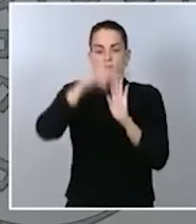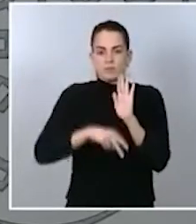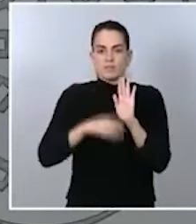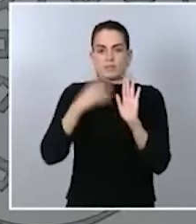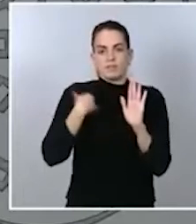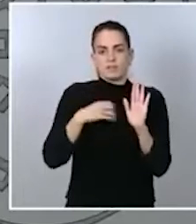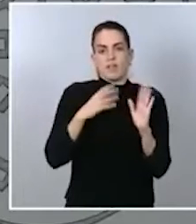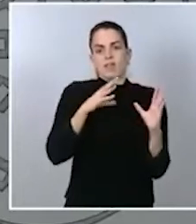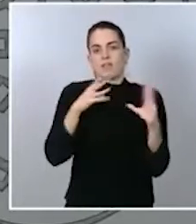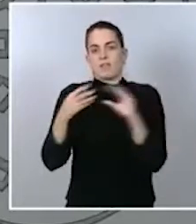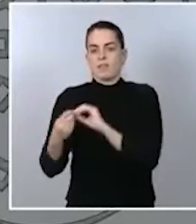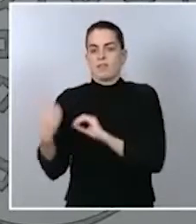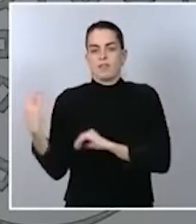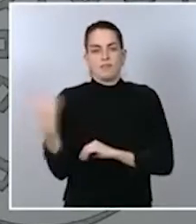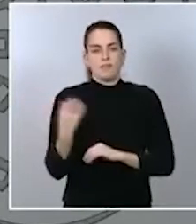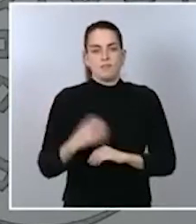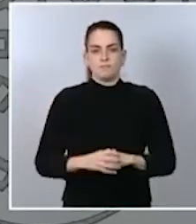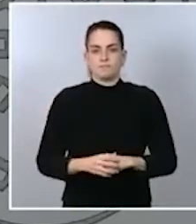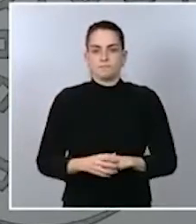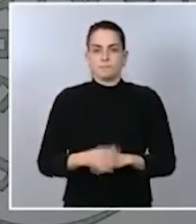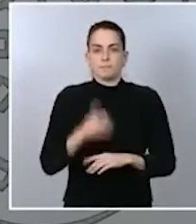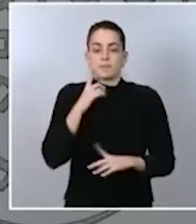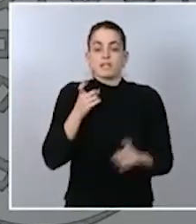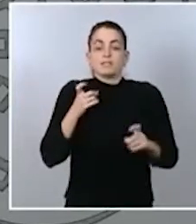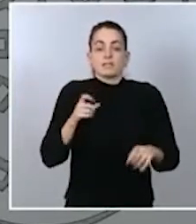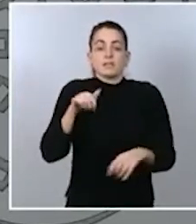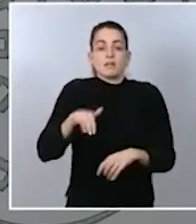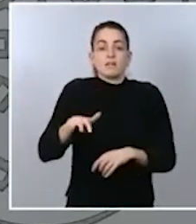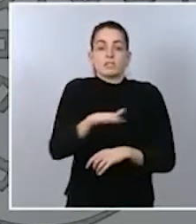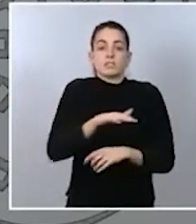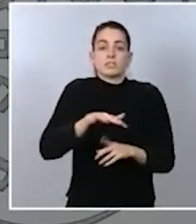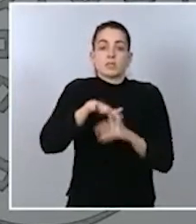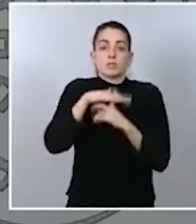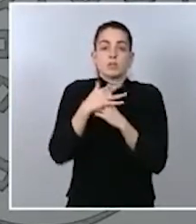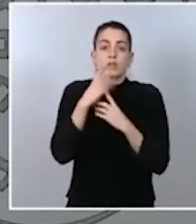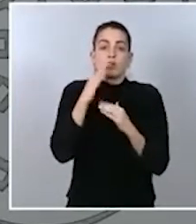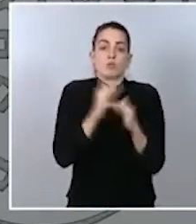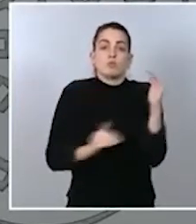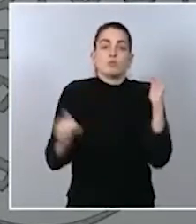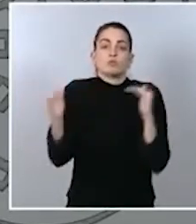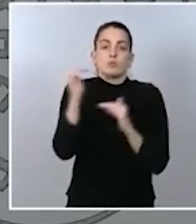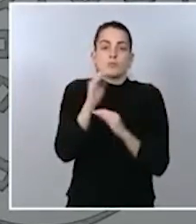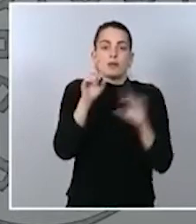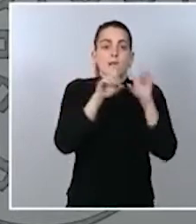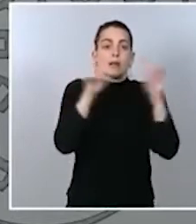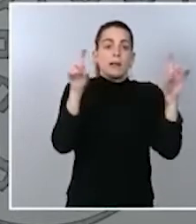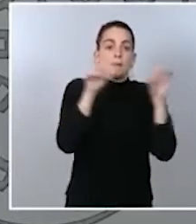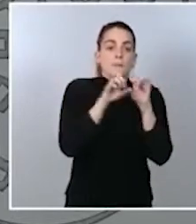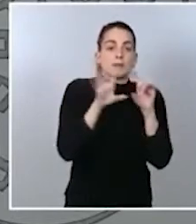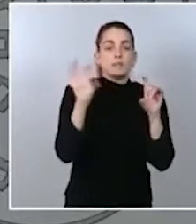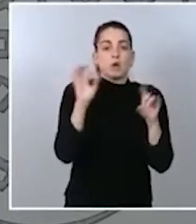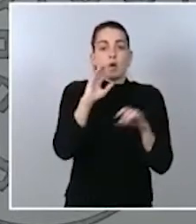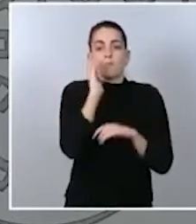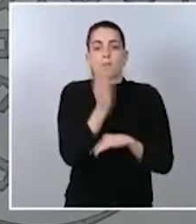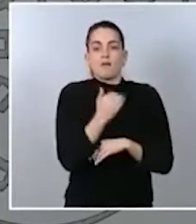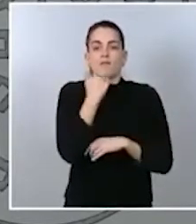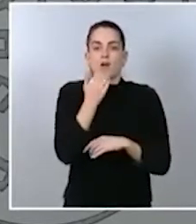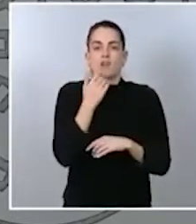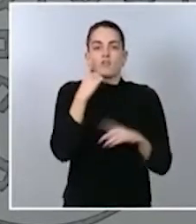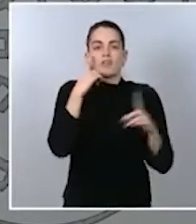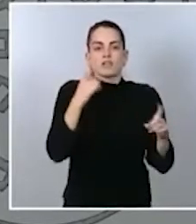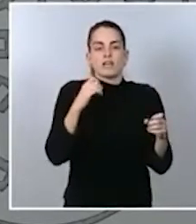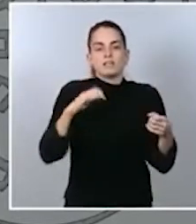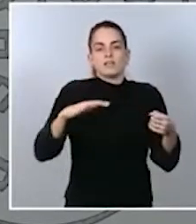para poder resarcir de estas cuestiones a las personas, a las empresas que hayan sufrido esos daños. En eso es lo que el Gobierno está